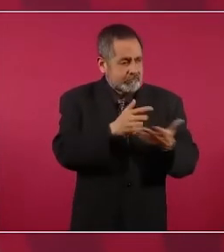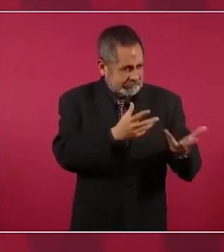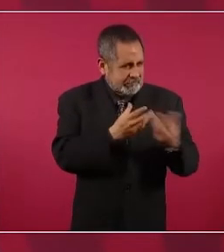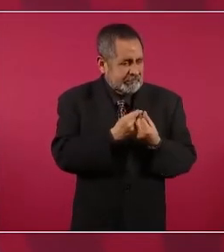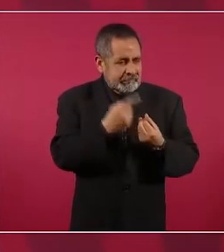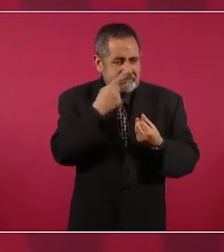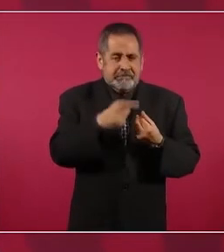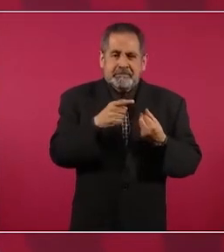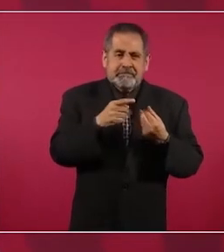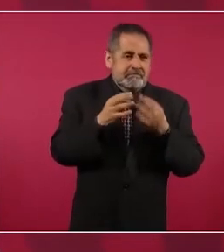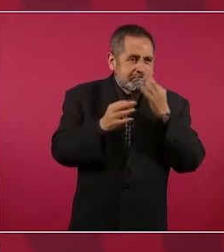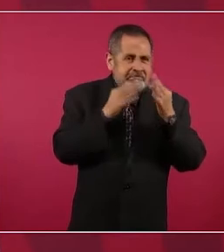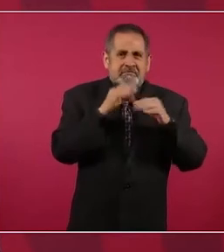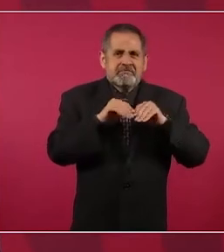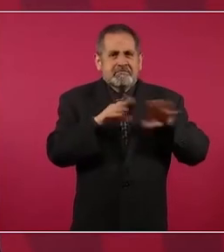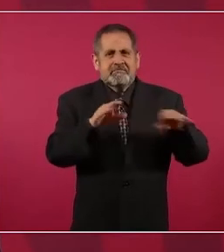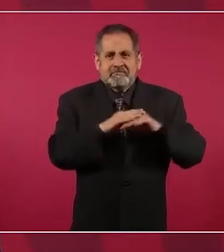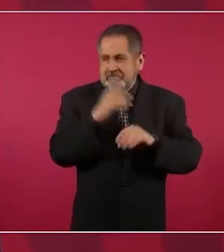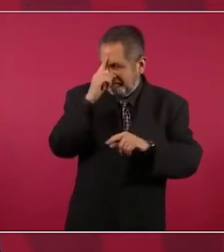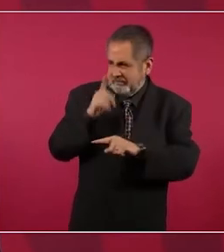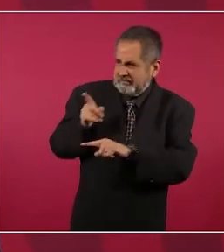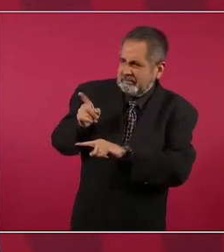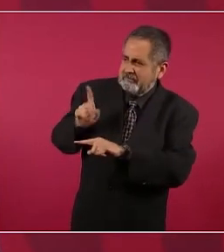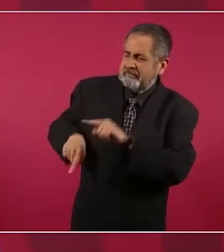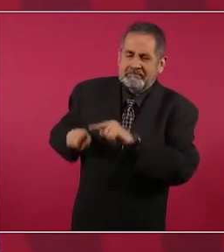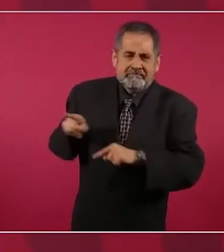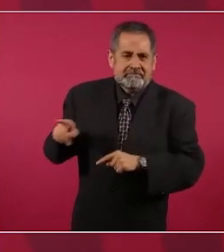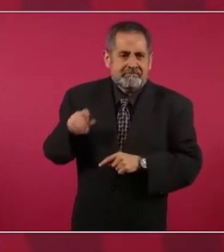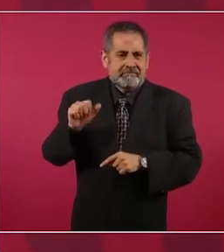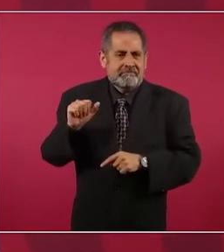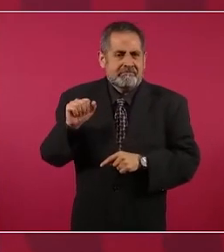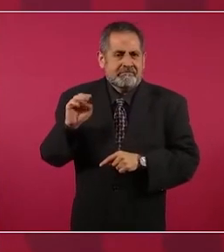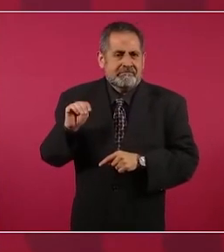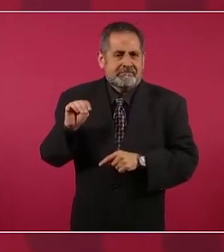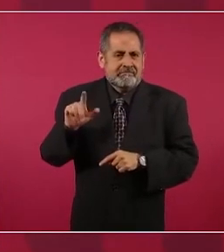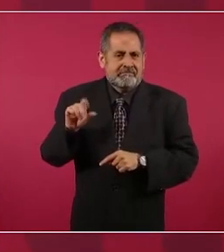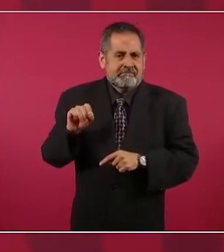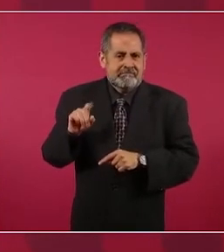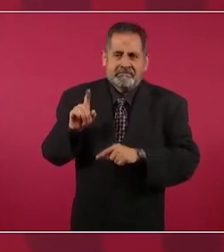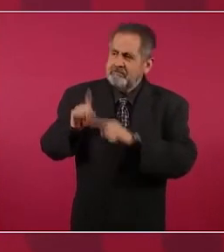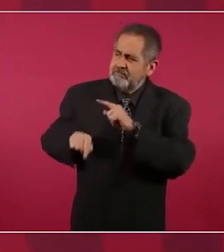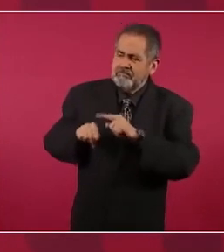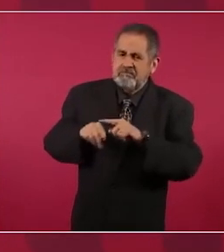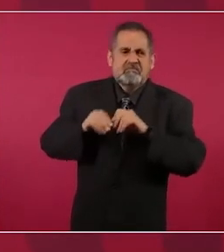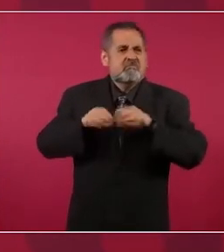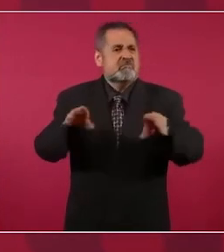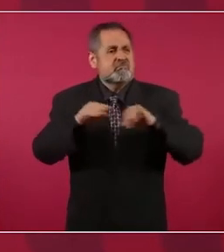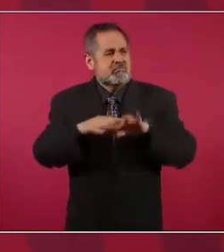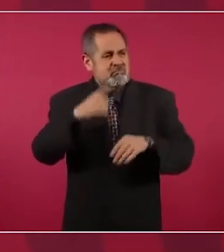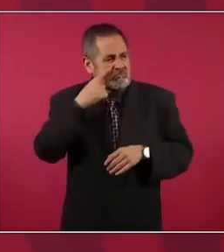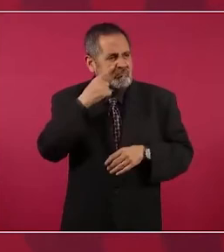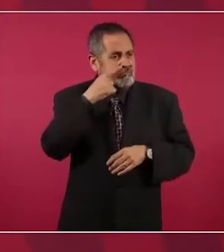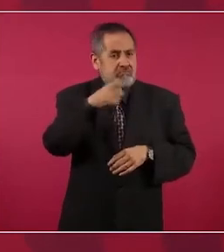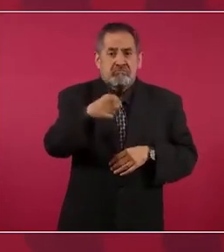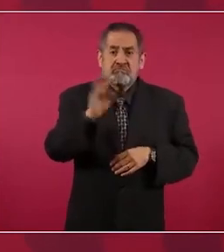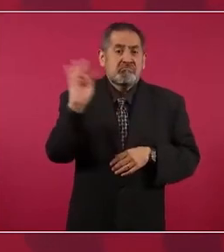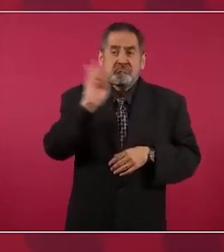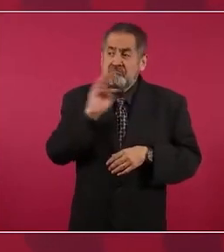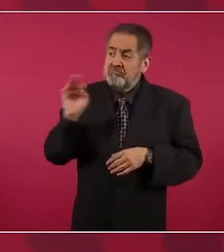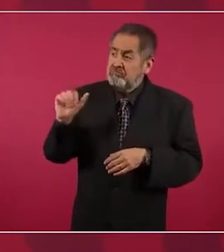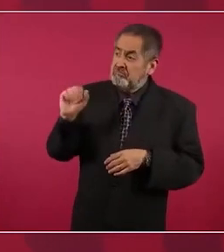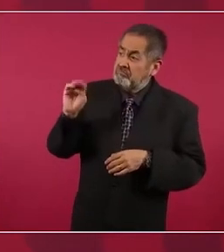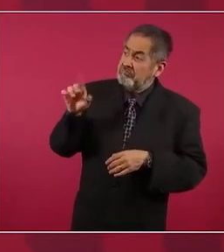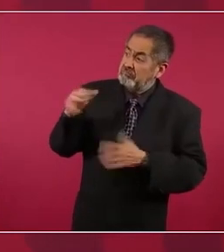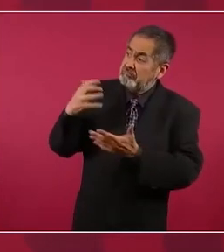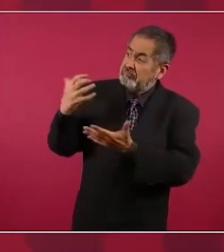para difundir de que si nosotros ganábamos,